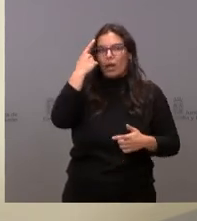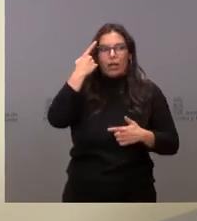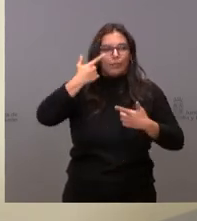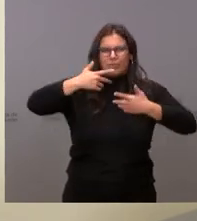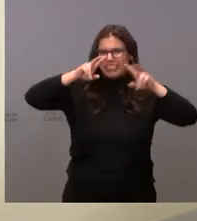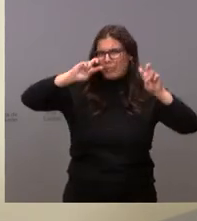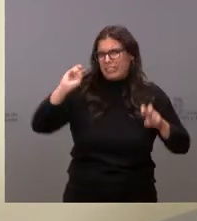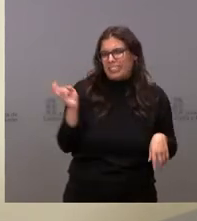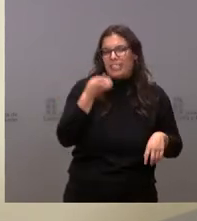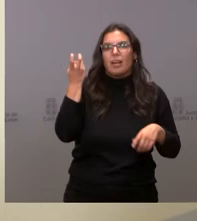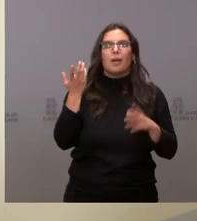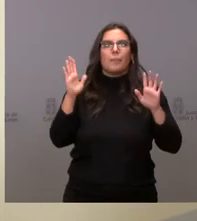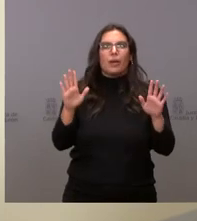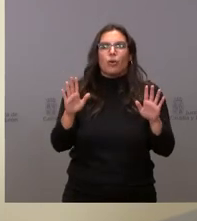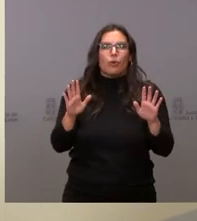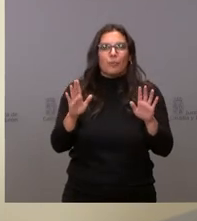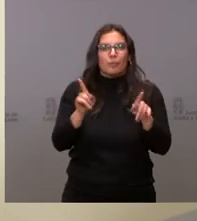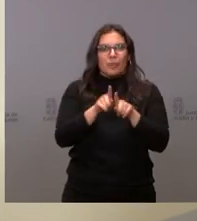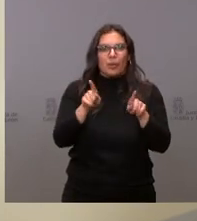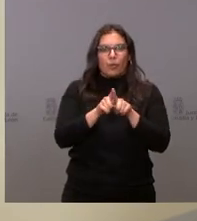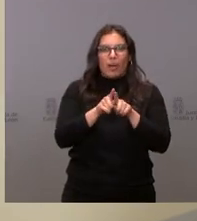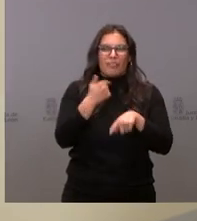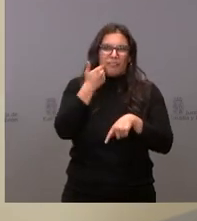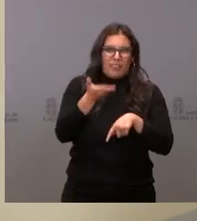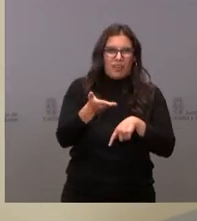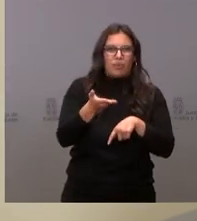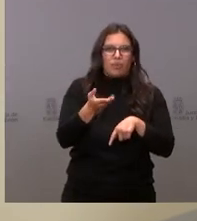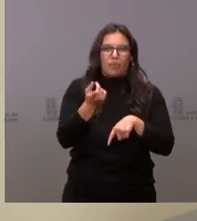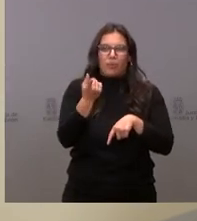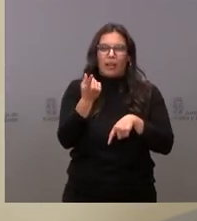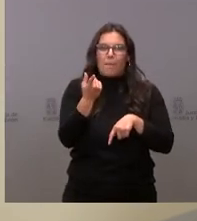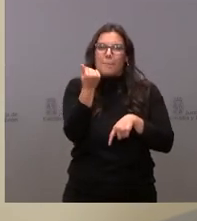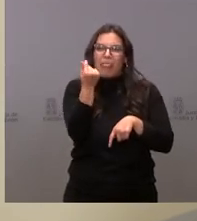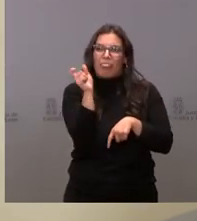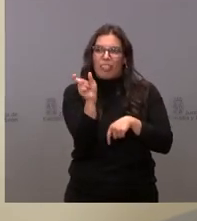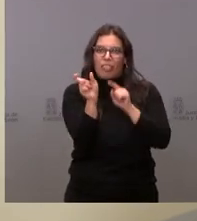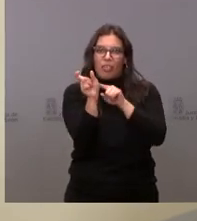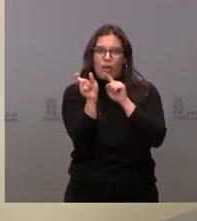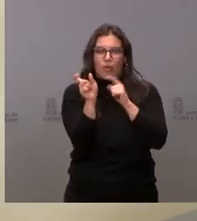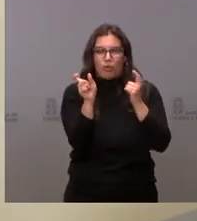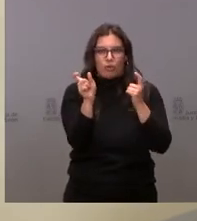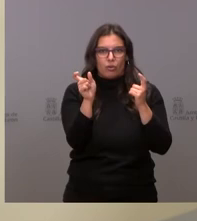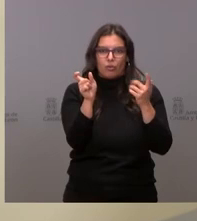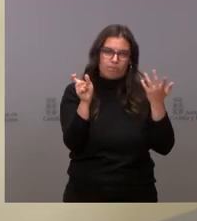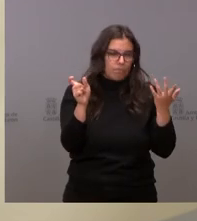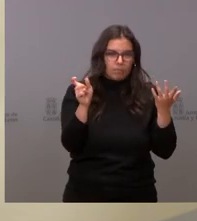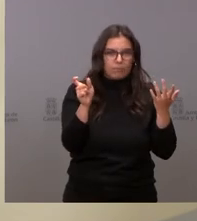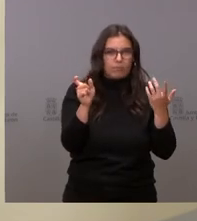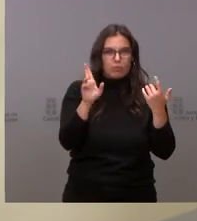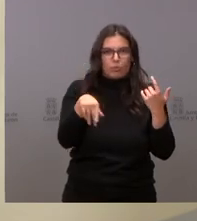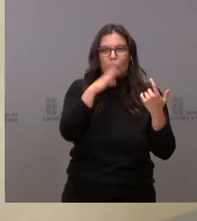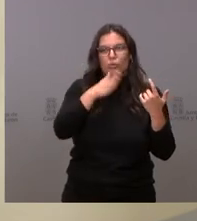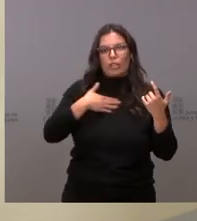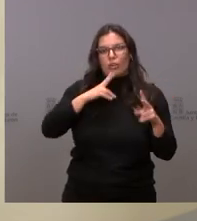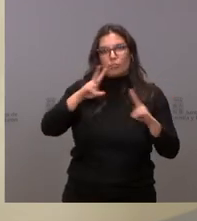asunto que sea pero no se ha planteado y sería feo que alguien tuviera esa idea en la cabeza y por eso quiero contestarlo